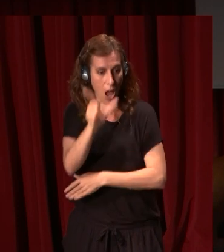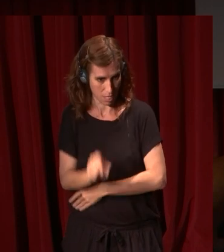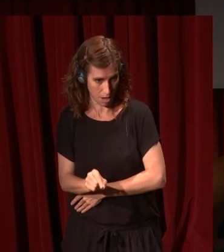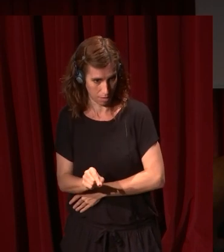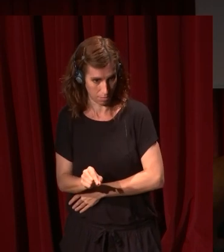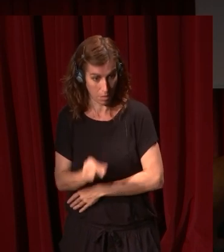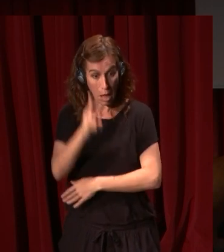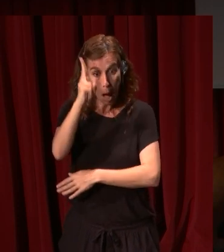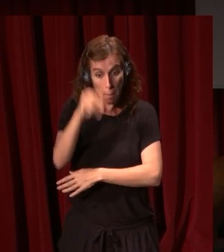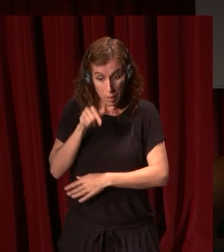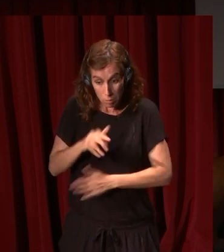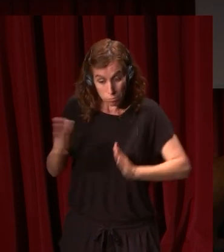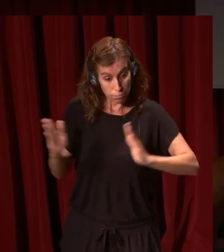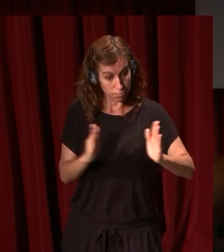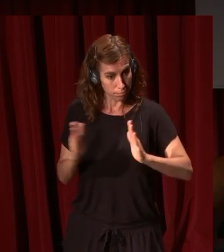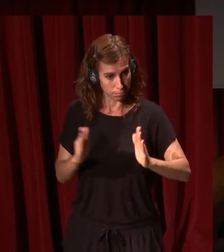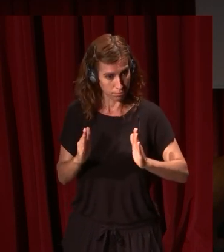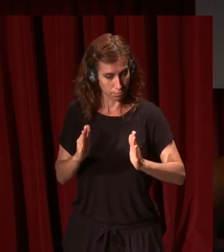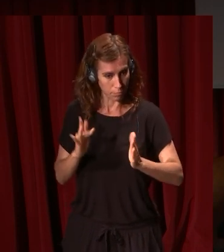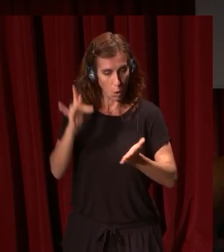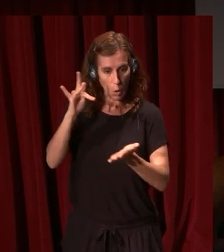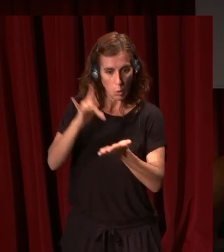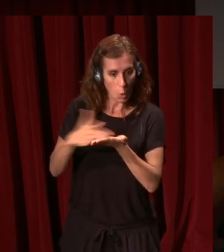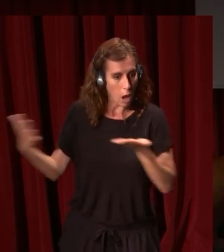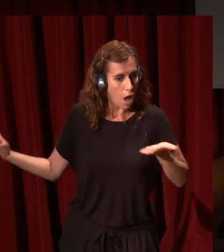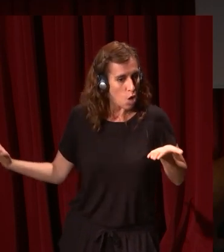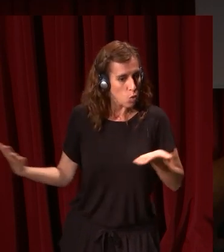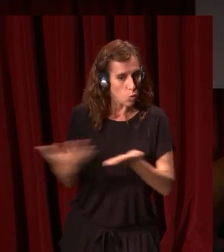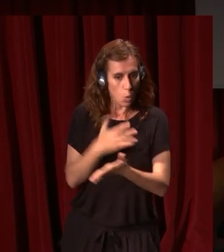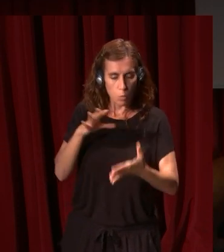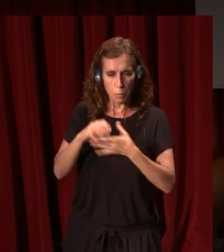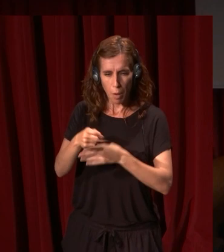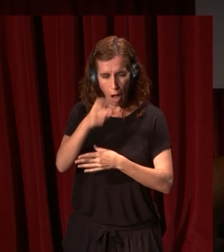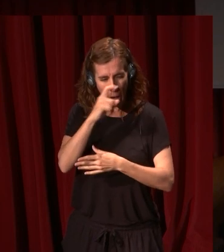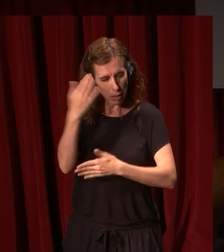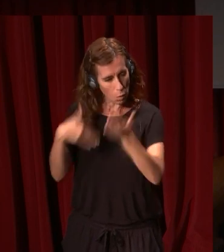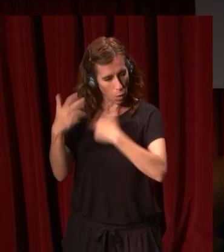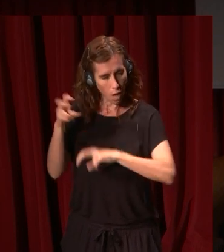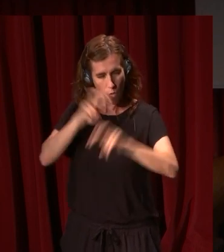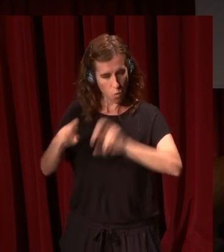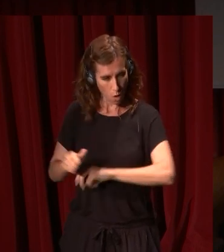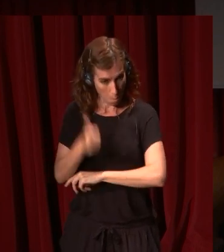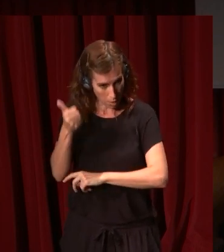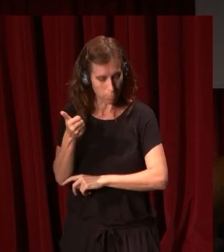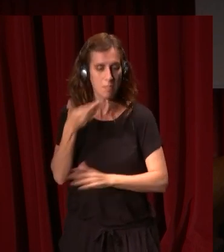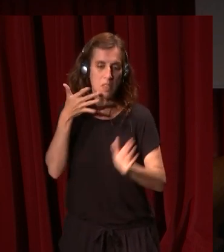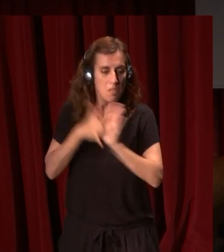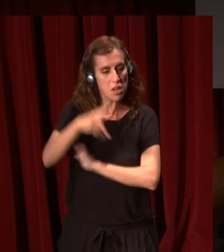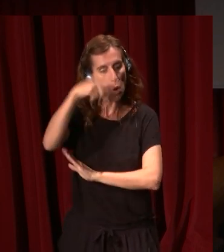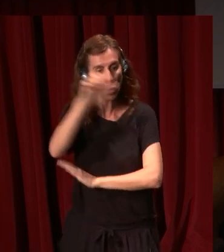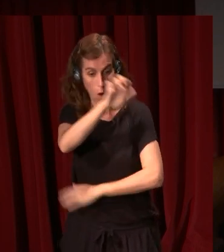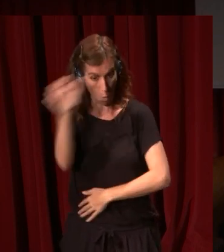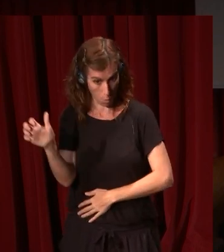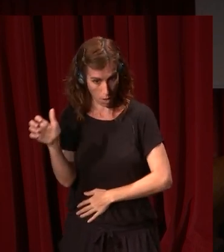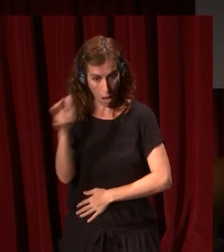Cualquier pintor de ese momento tiene un prejuicio en favor de todo lo que tenga que ver con la antigüedad. Esto define la cultura europea. Y para